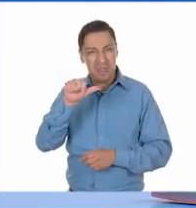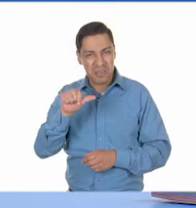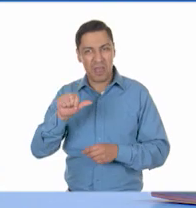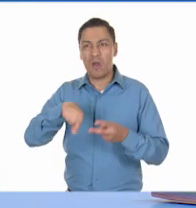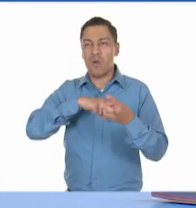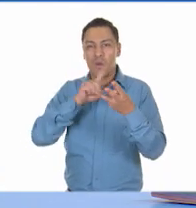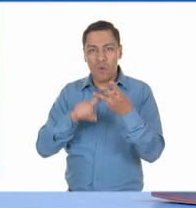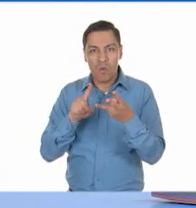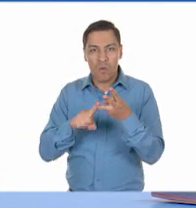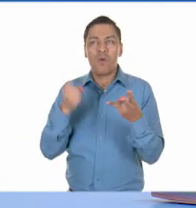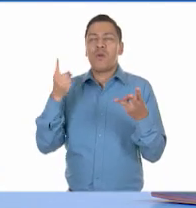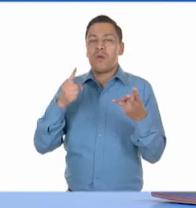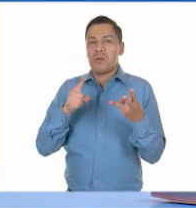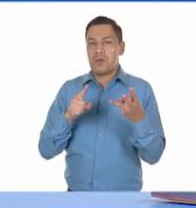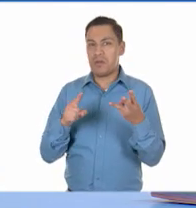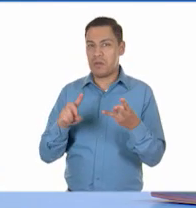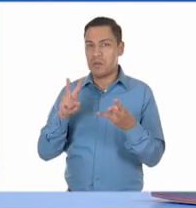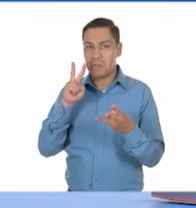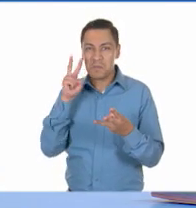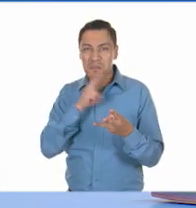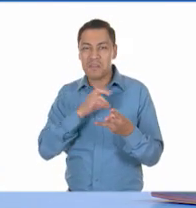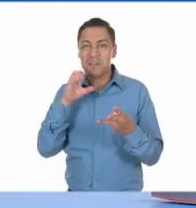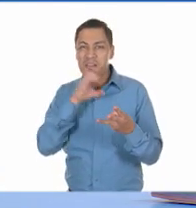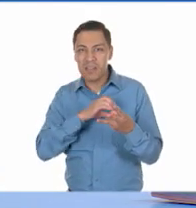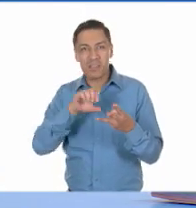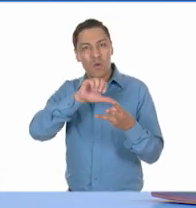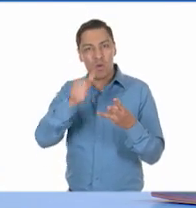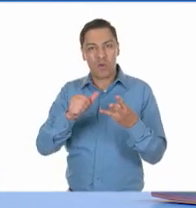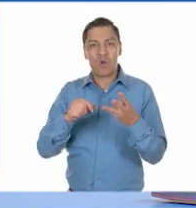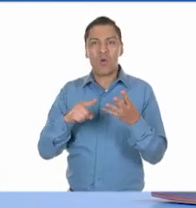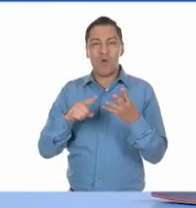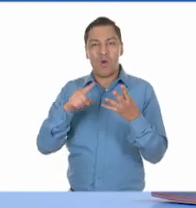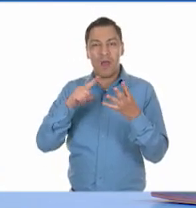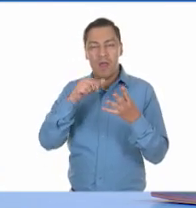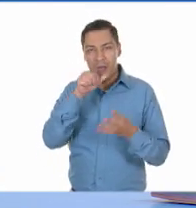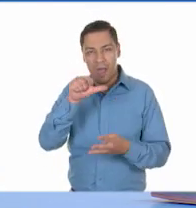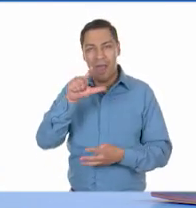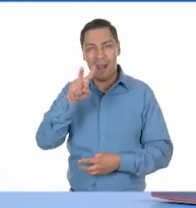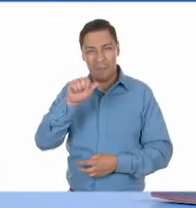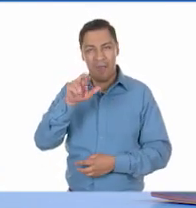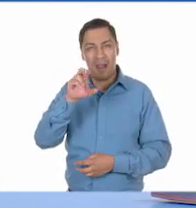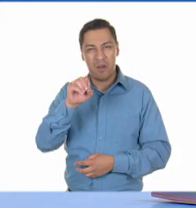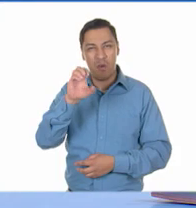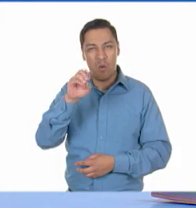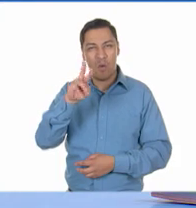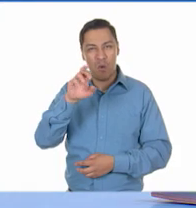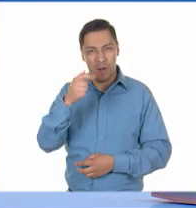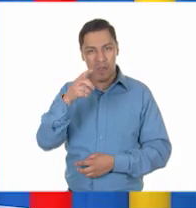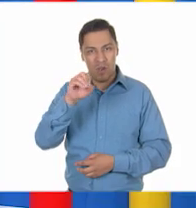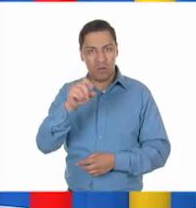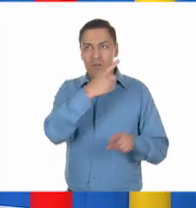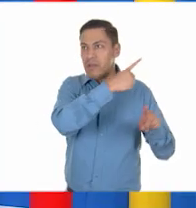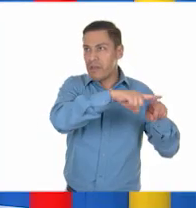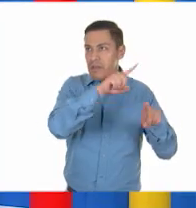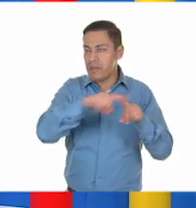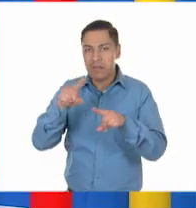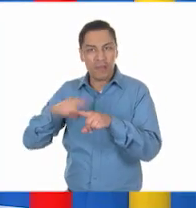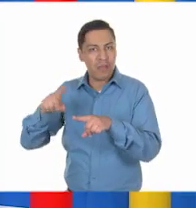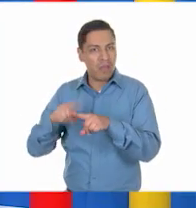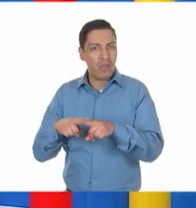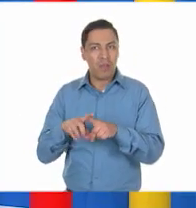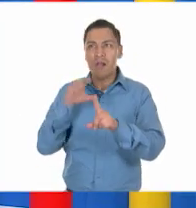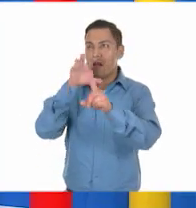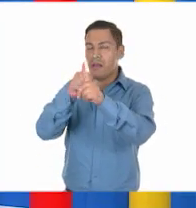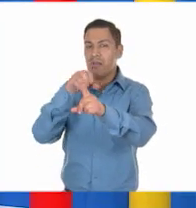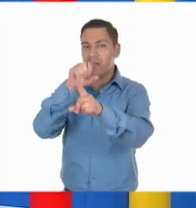Carranza y Álvaro Obregón tenían ideales diferentes y proyectos muy, muy distintos. Exactamente, Tin.